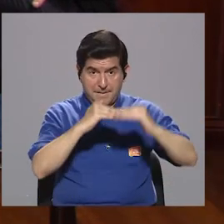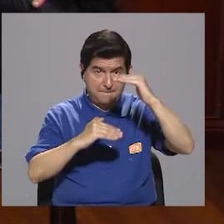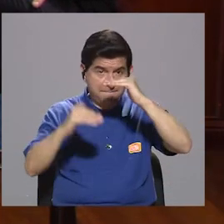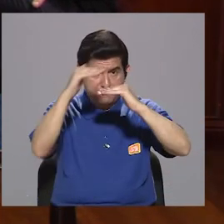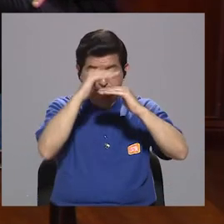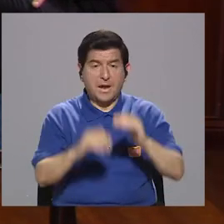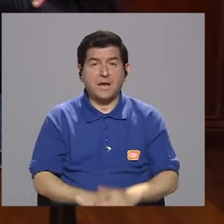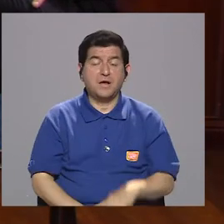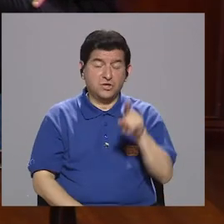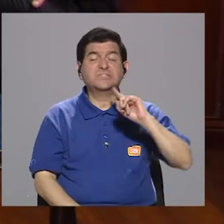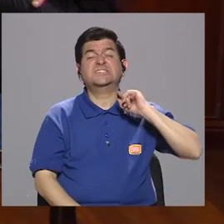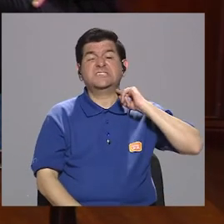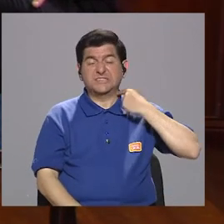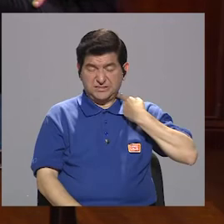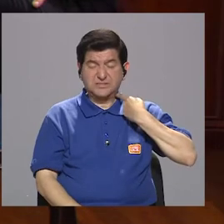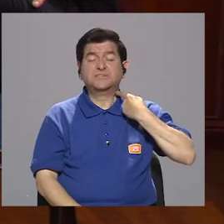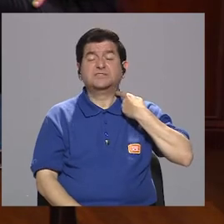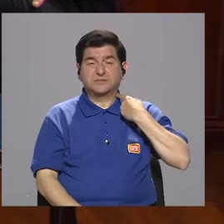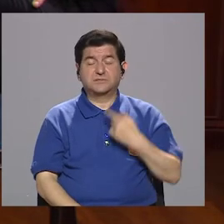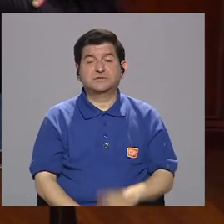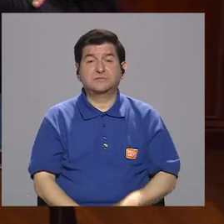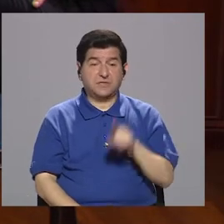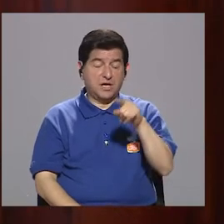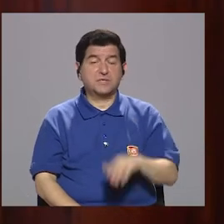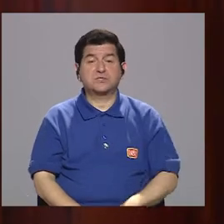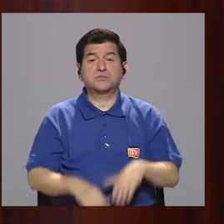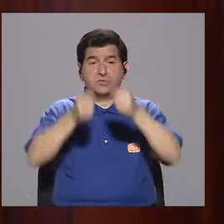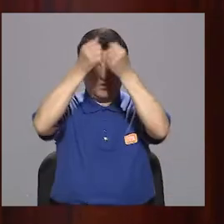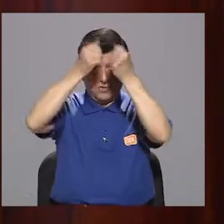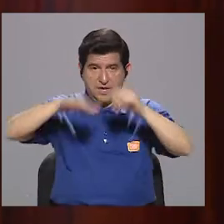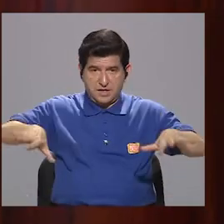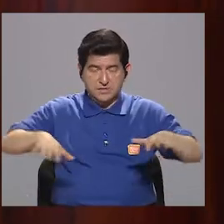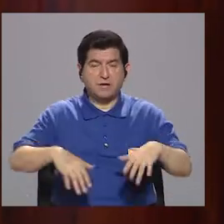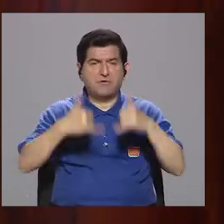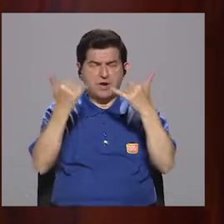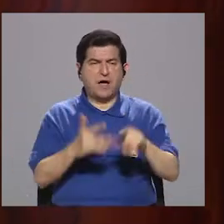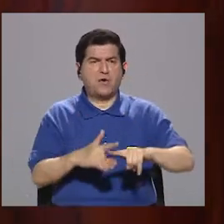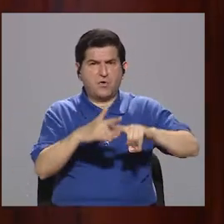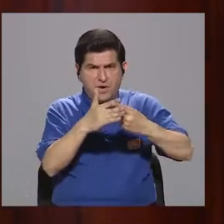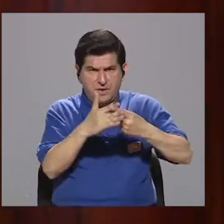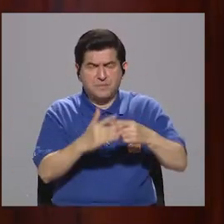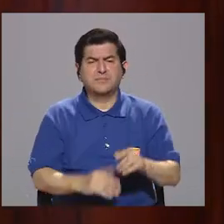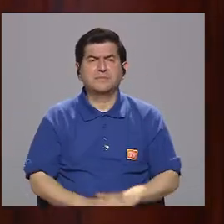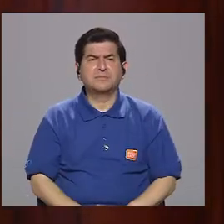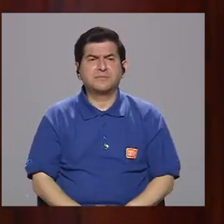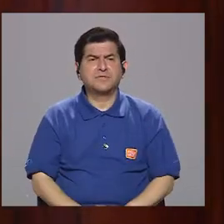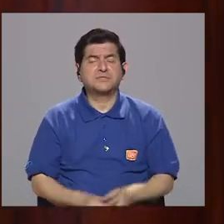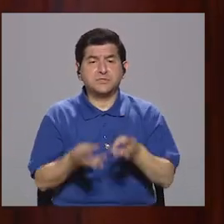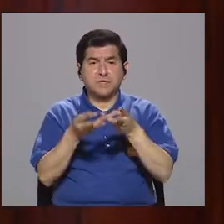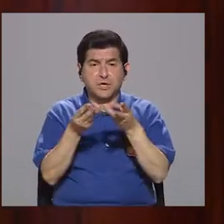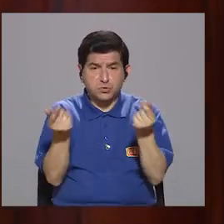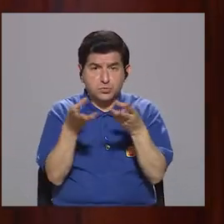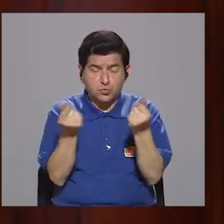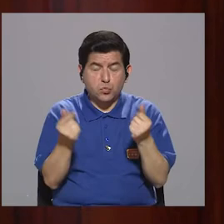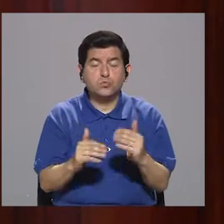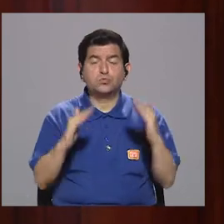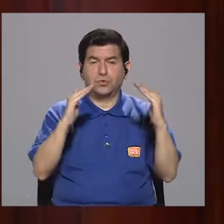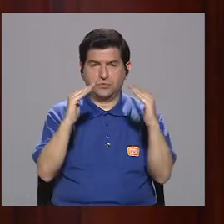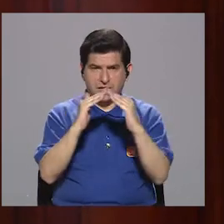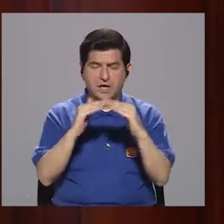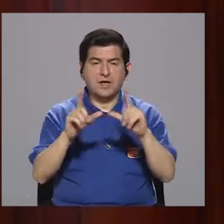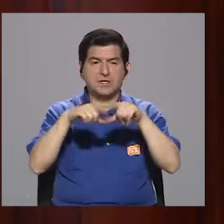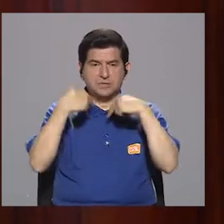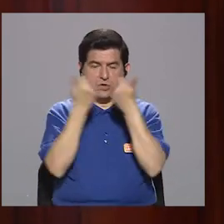se hicieron fueron torres muy caras, las que se hicieron en la sabana. Hoy día ya están empezando a surgir soluciones habitacionales